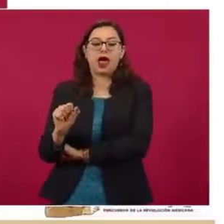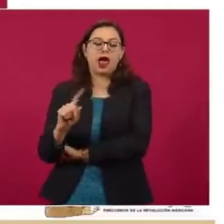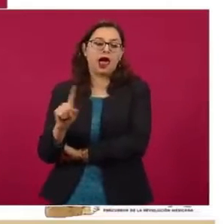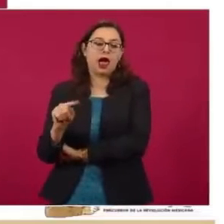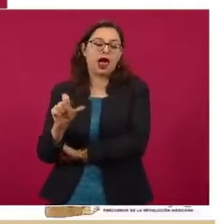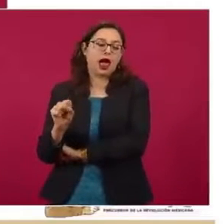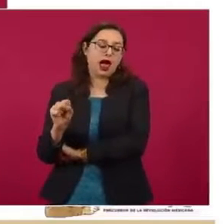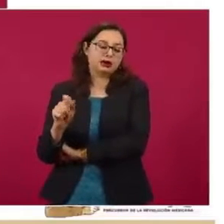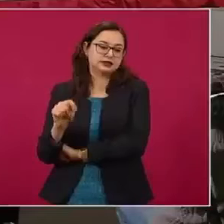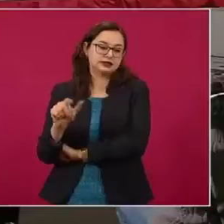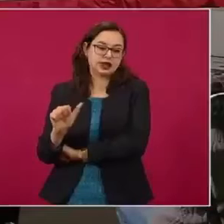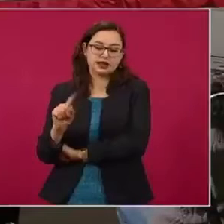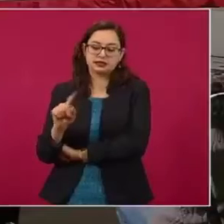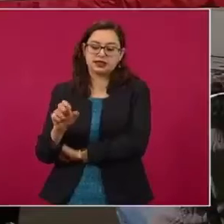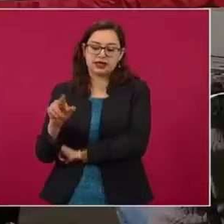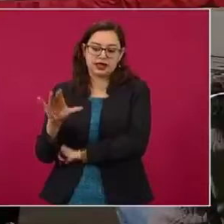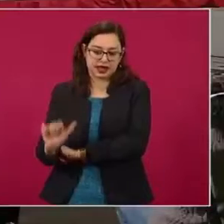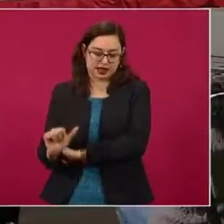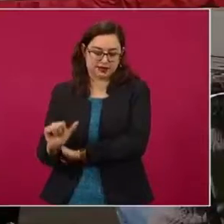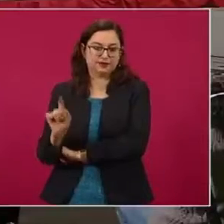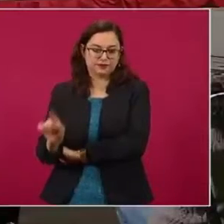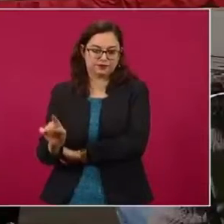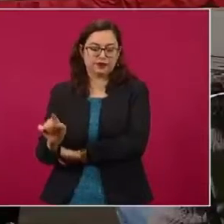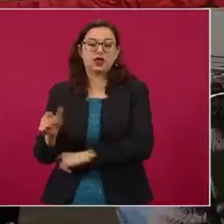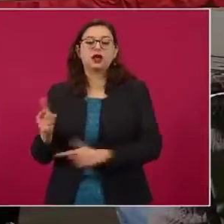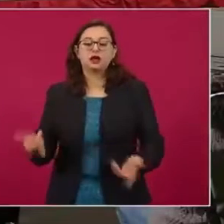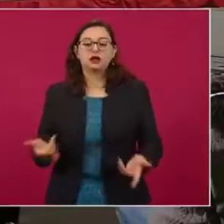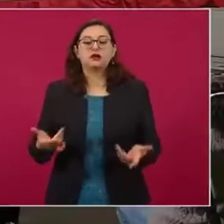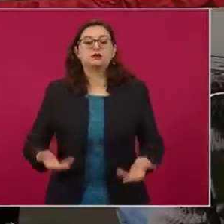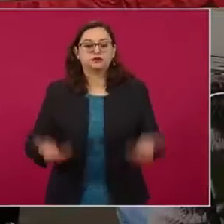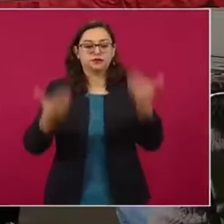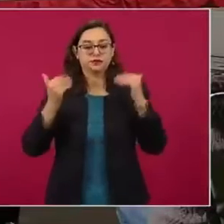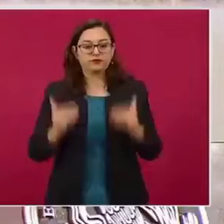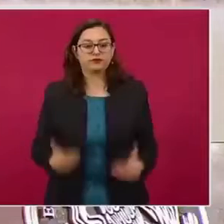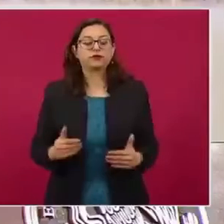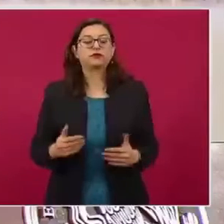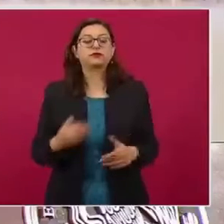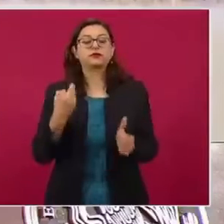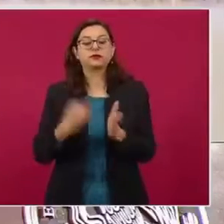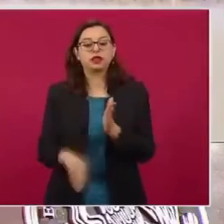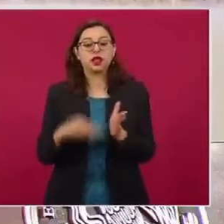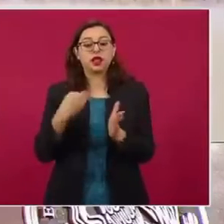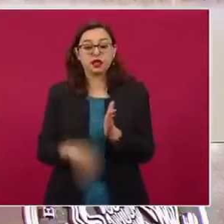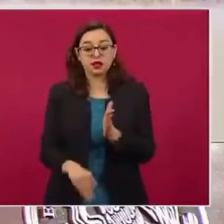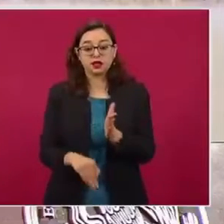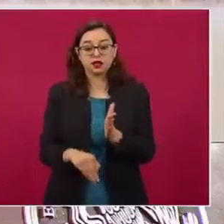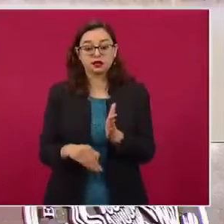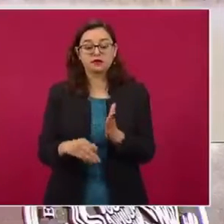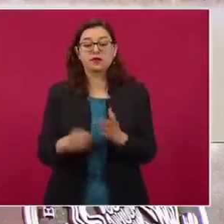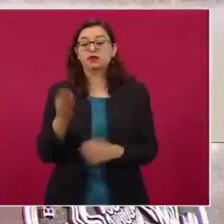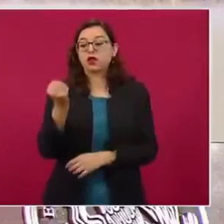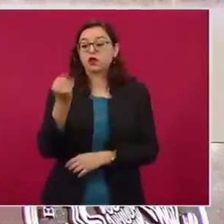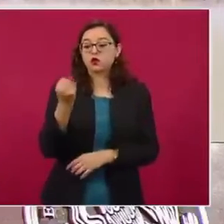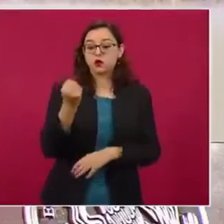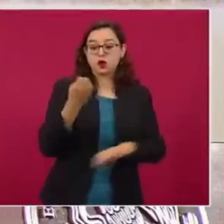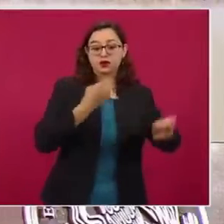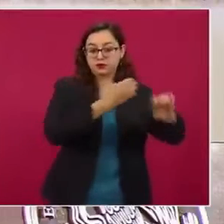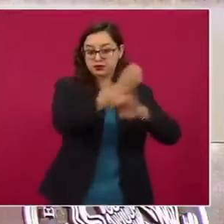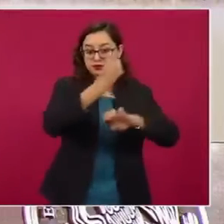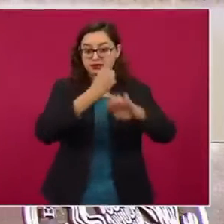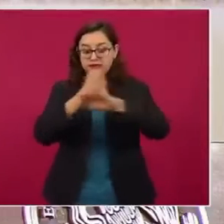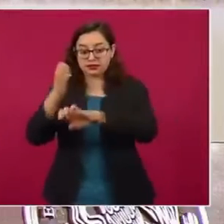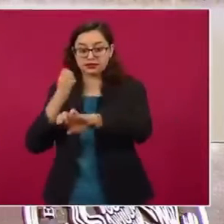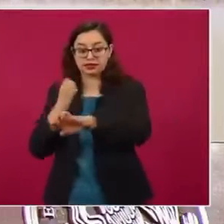concluyeron. Los que ahorita están en este proceso son especialmente los nueve que están a